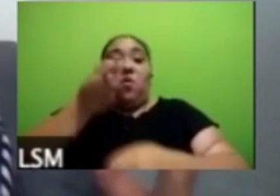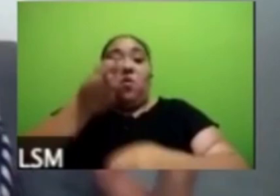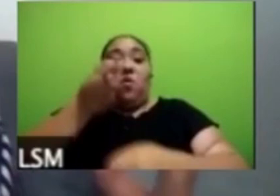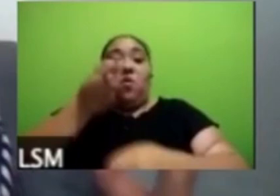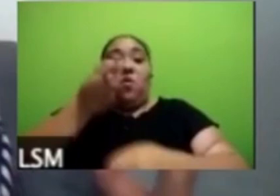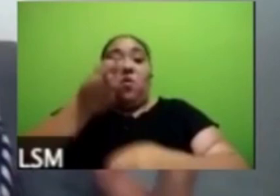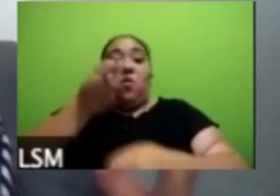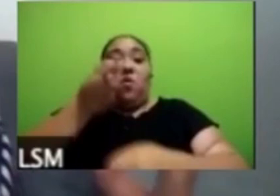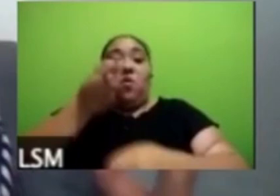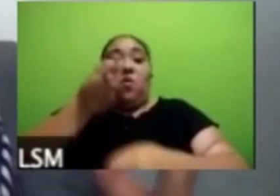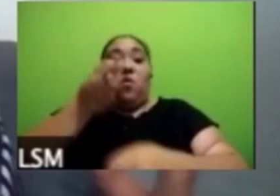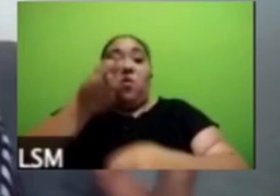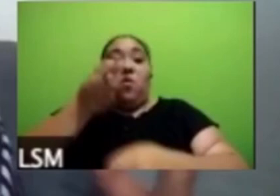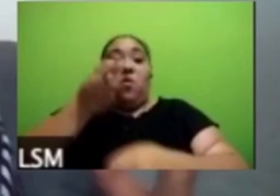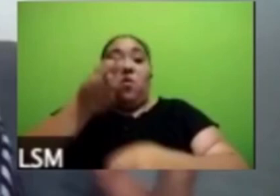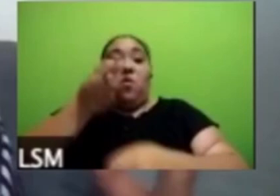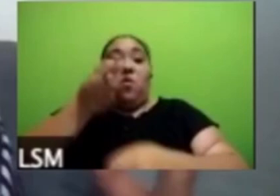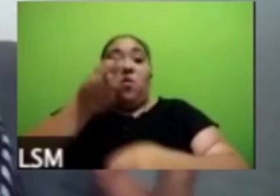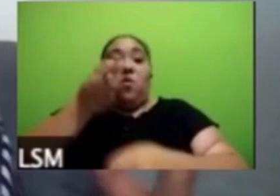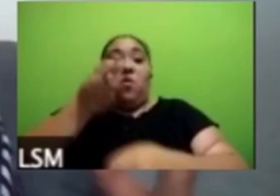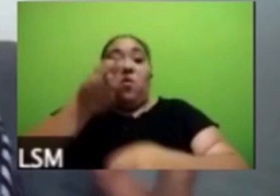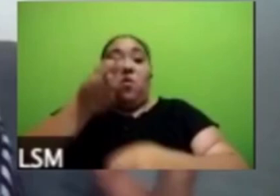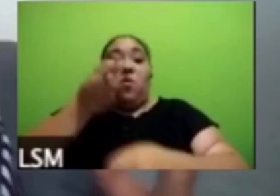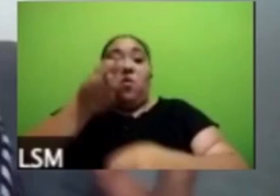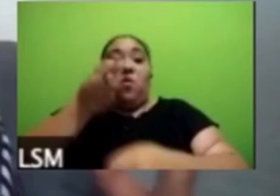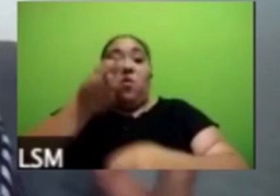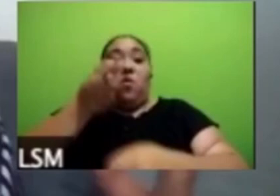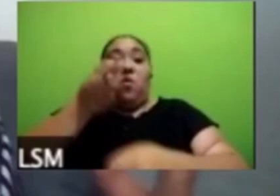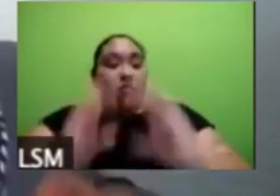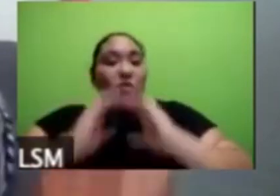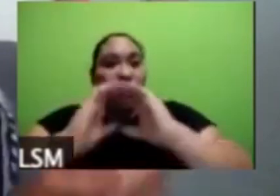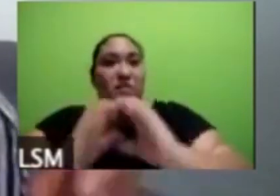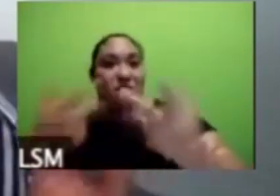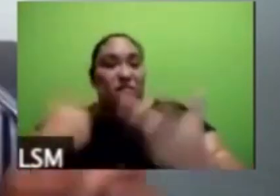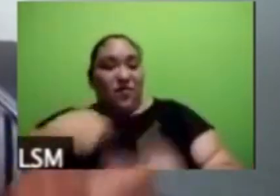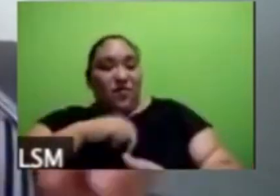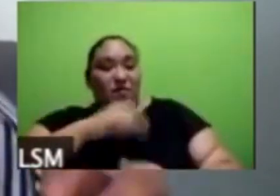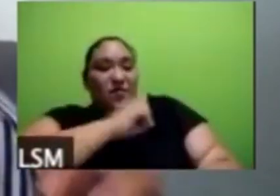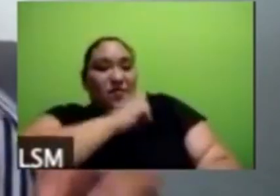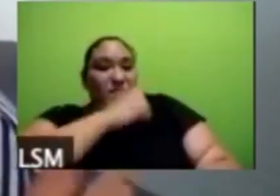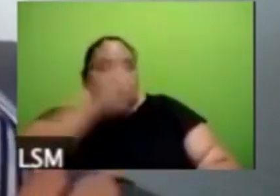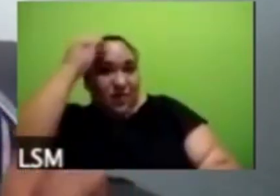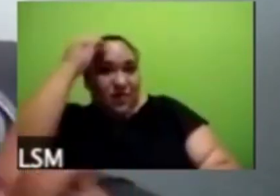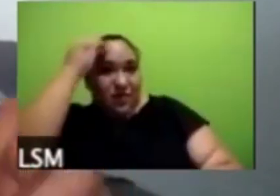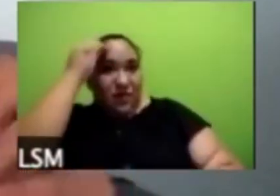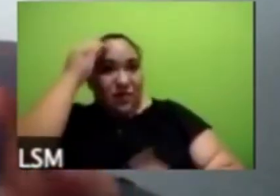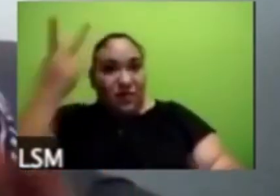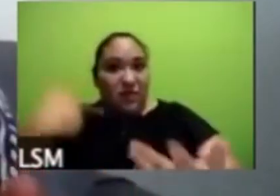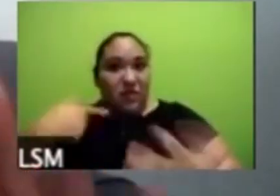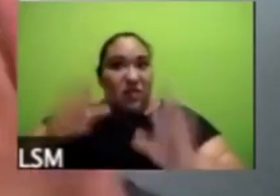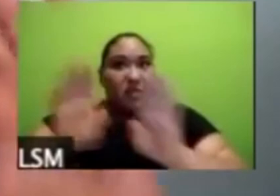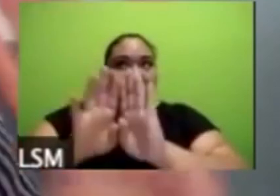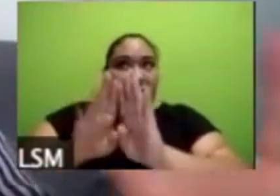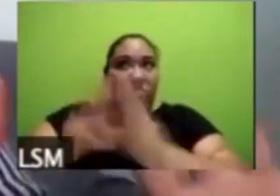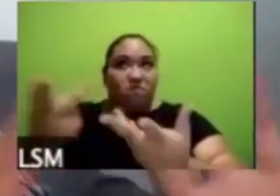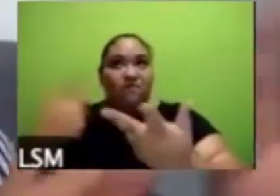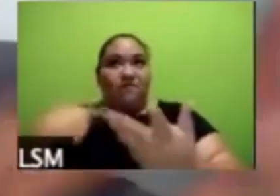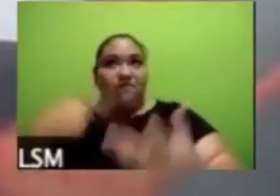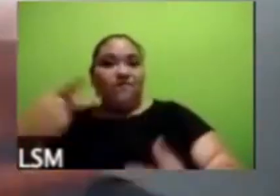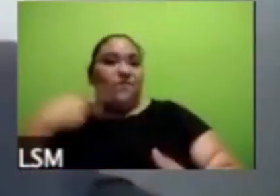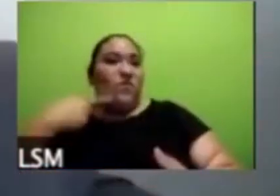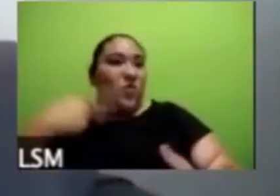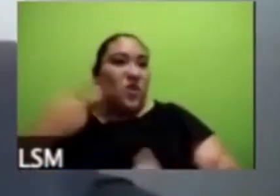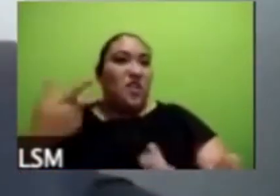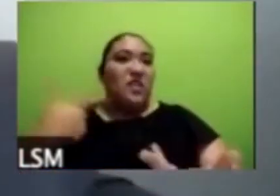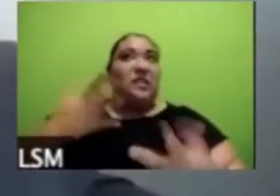preservamos nuestra salud mental cómo como decían ustedes en términos de lo político hay una especie de tregua ¿no? con el gobierno como güey que te damos la